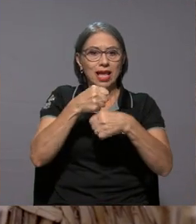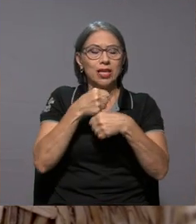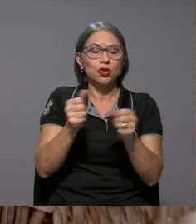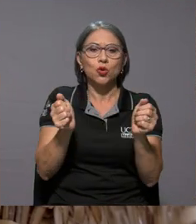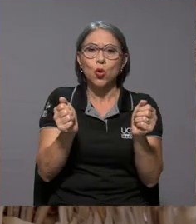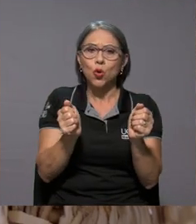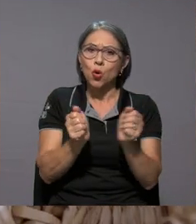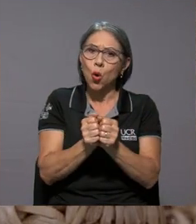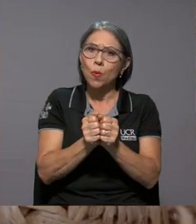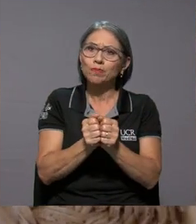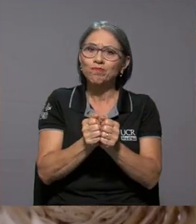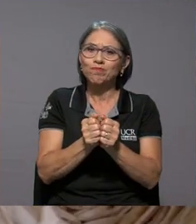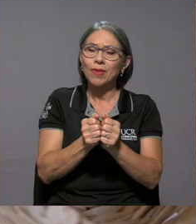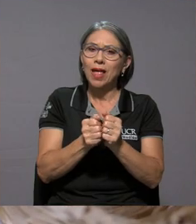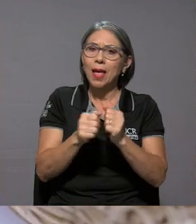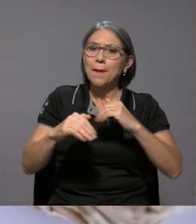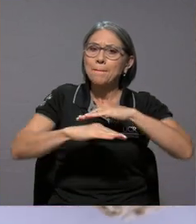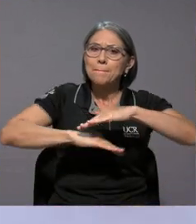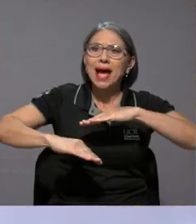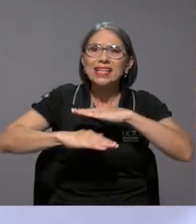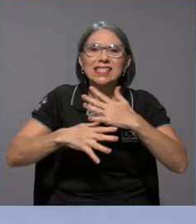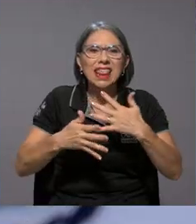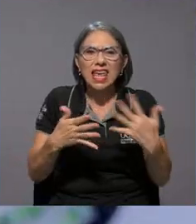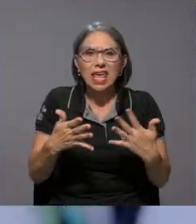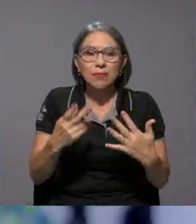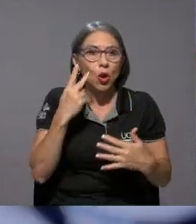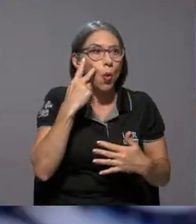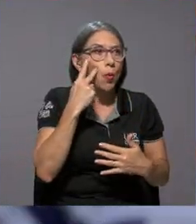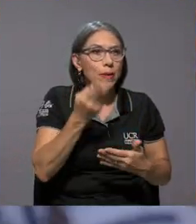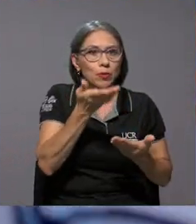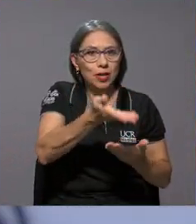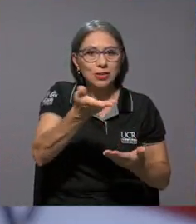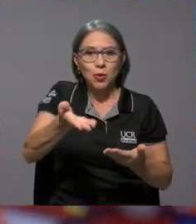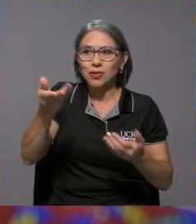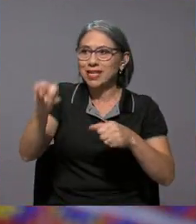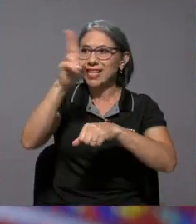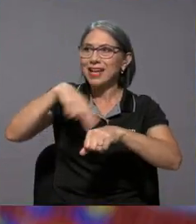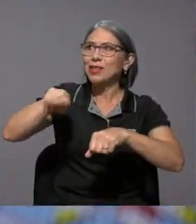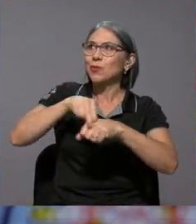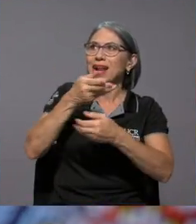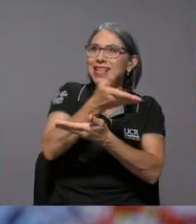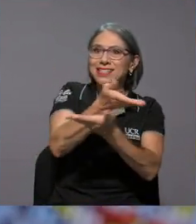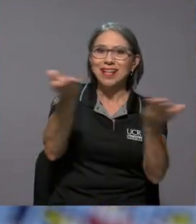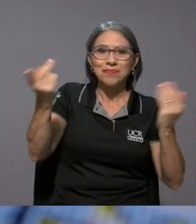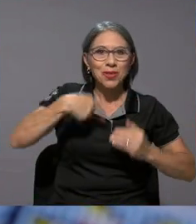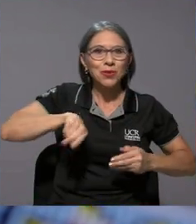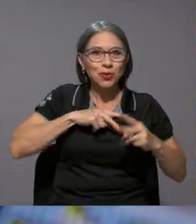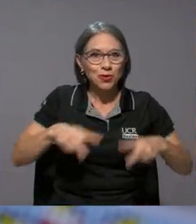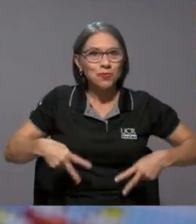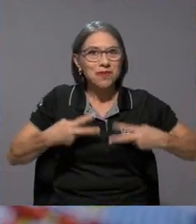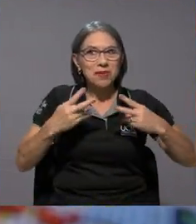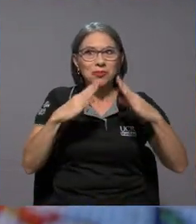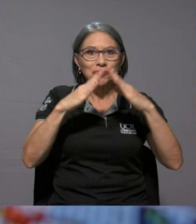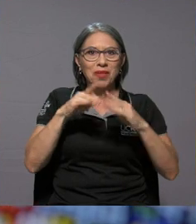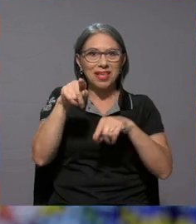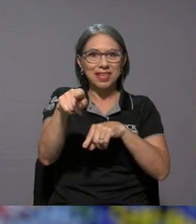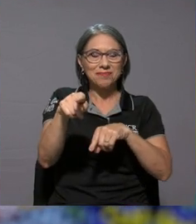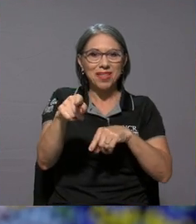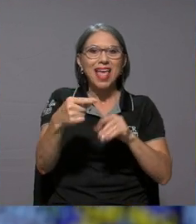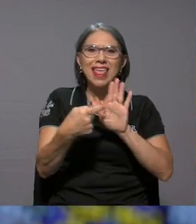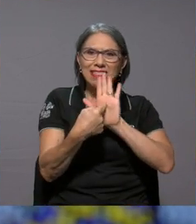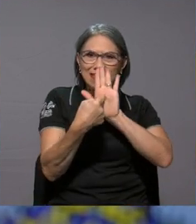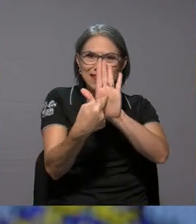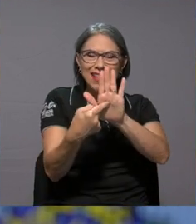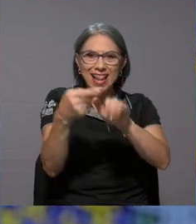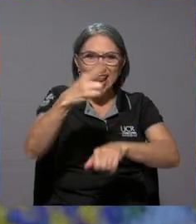cómo vemos las cosas, la naturaleza, convivio con eso, entonces tratar de dar la idea de que la naturaleza y cosas